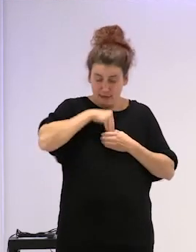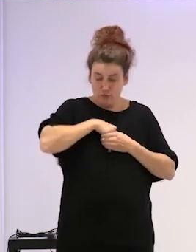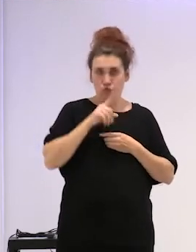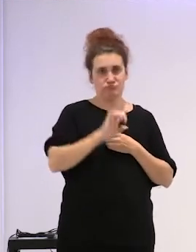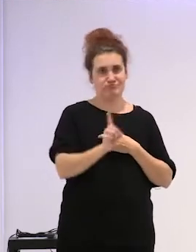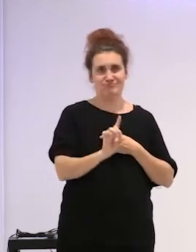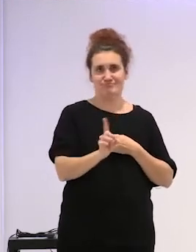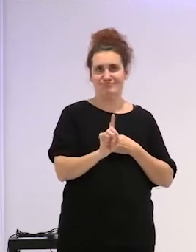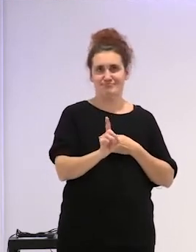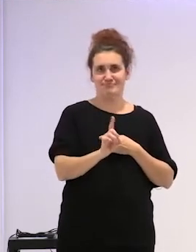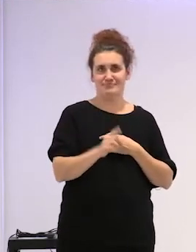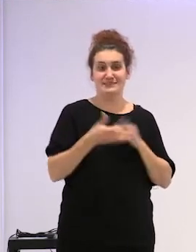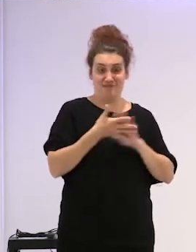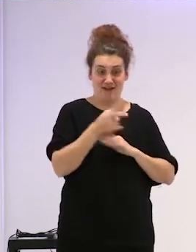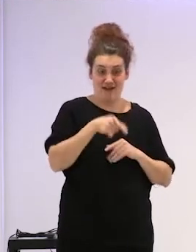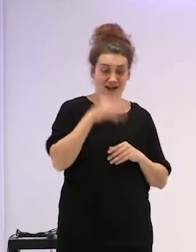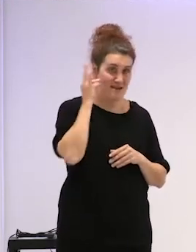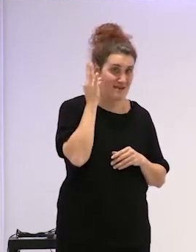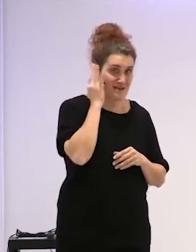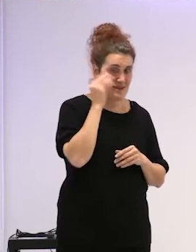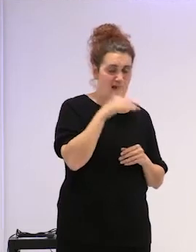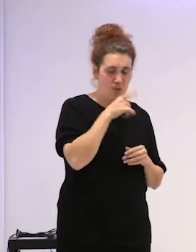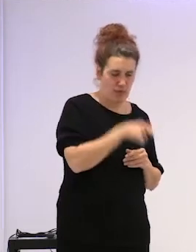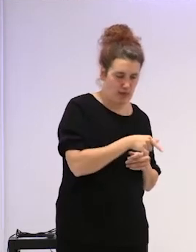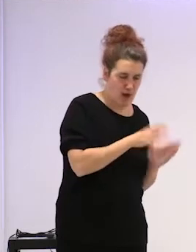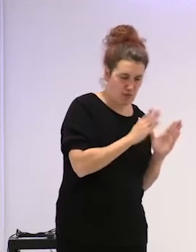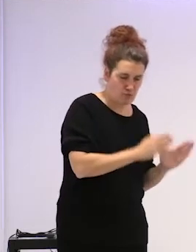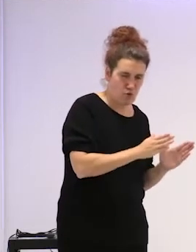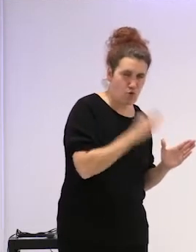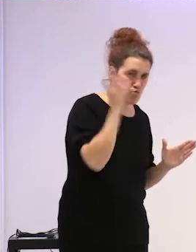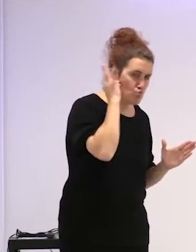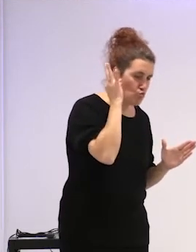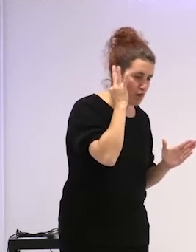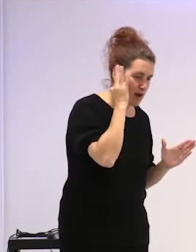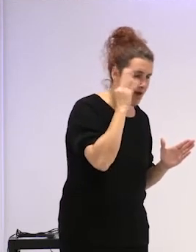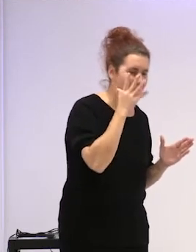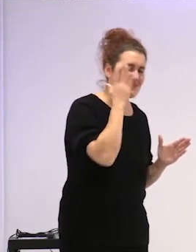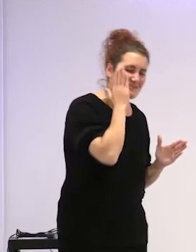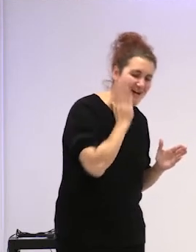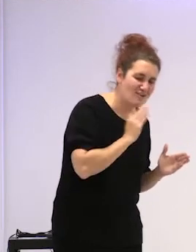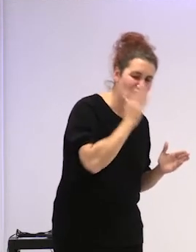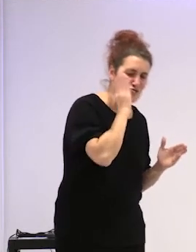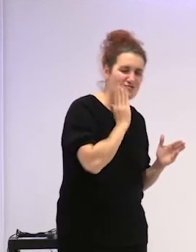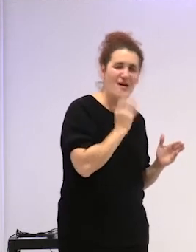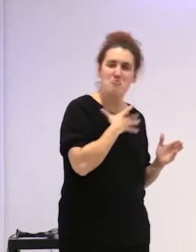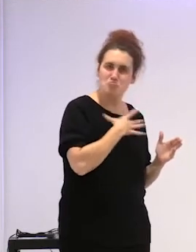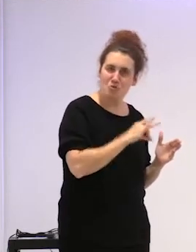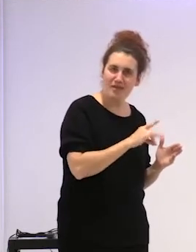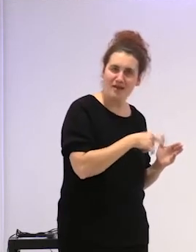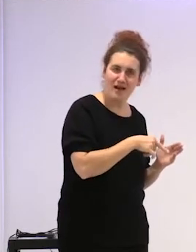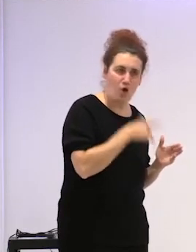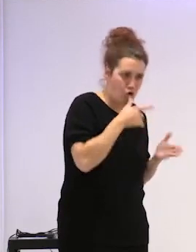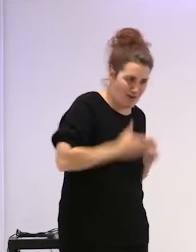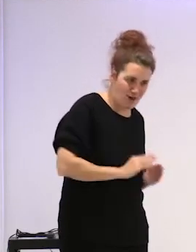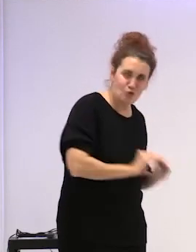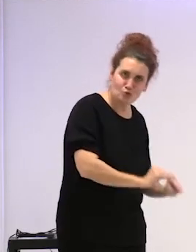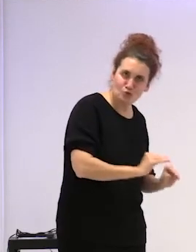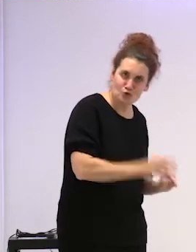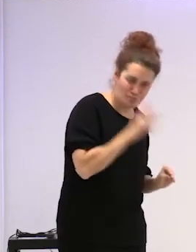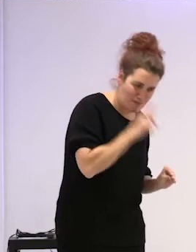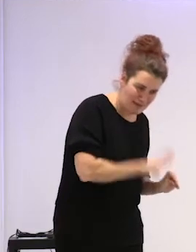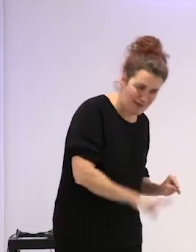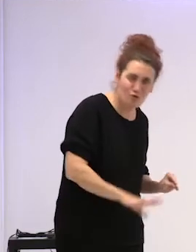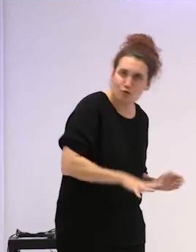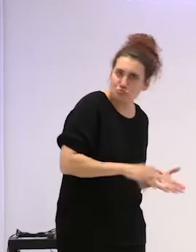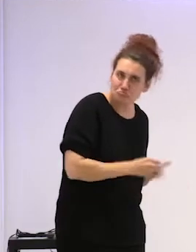ella podía pasar de ser la mujer más afectuosa, más cariñosa con sus hijos pequeños,